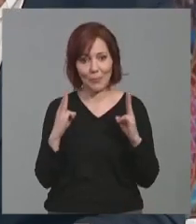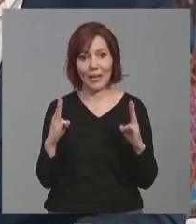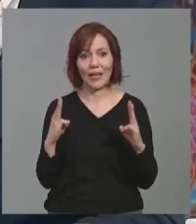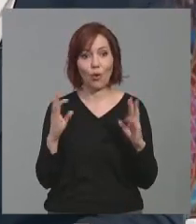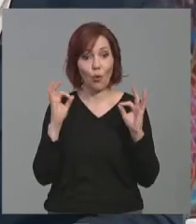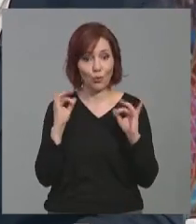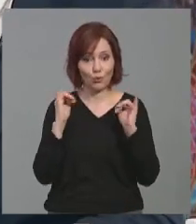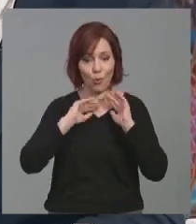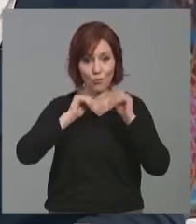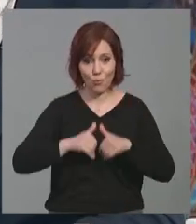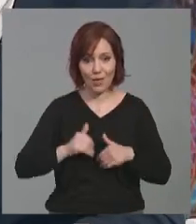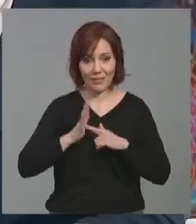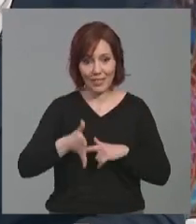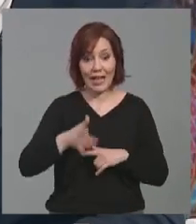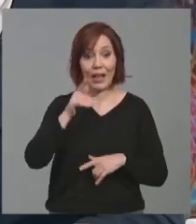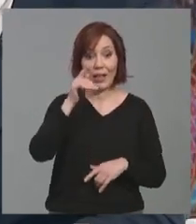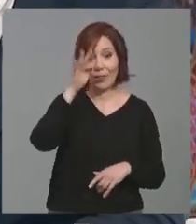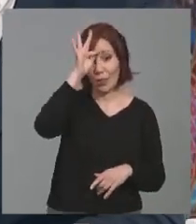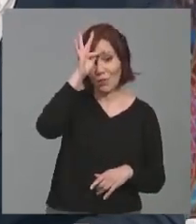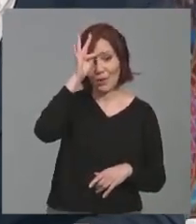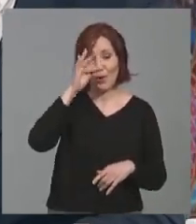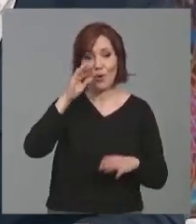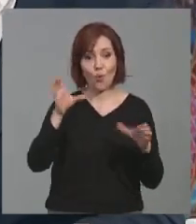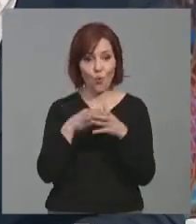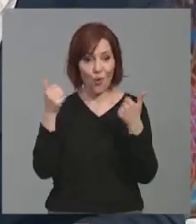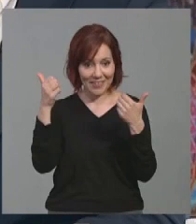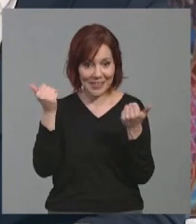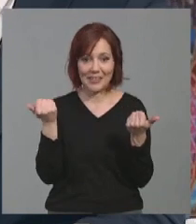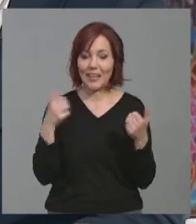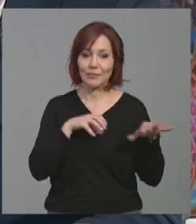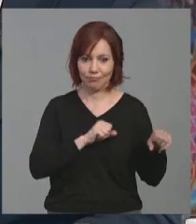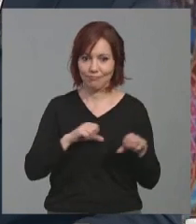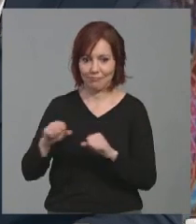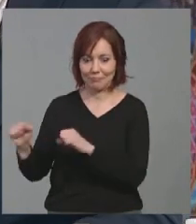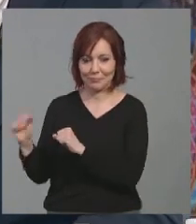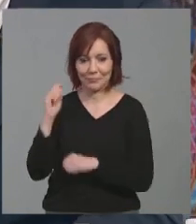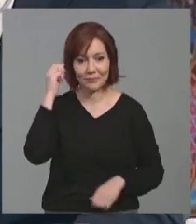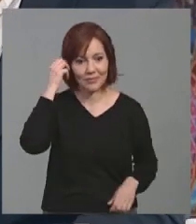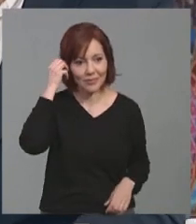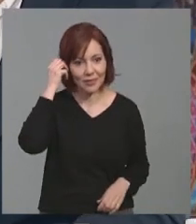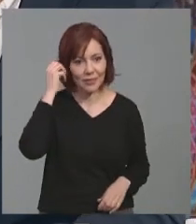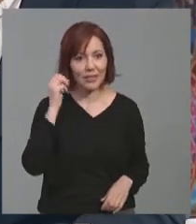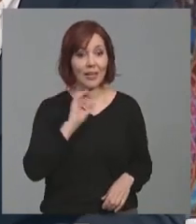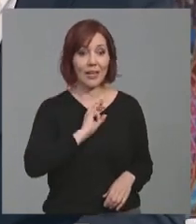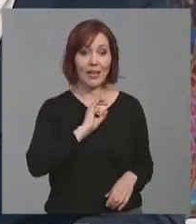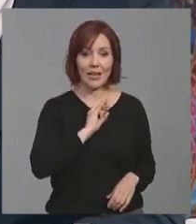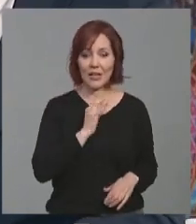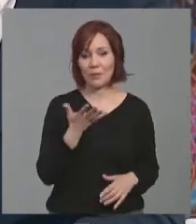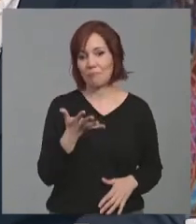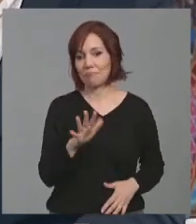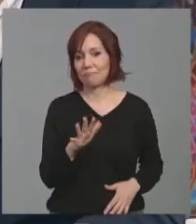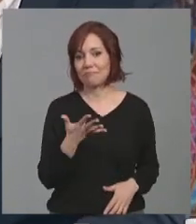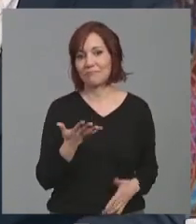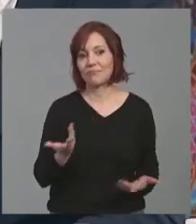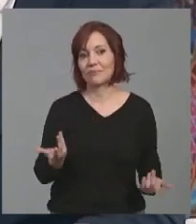llegado de la feria, el domingo fueron las cuadrillas, pero, bueno, ha sido un mes de enero ya intenso, que es un mes de enero, normalmente, tampoco